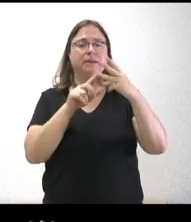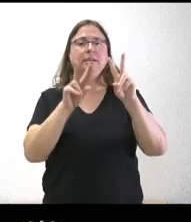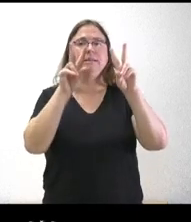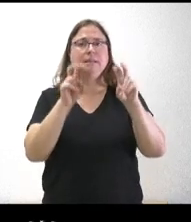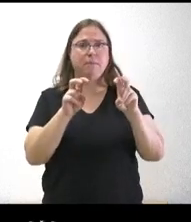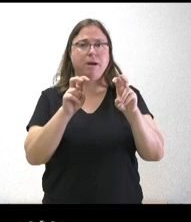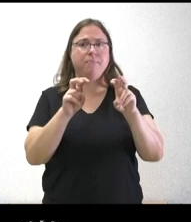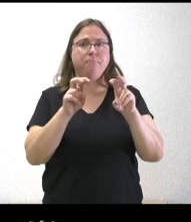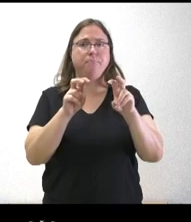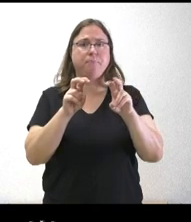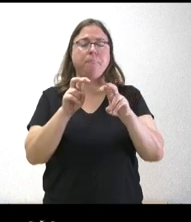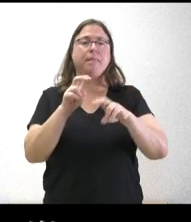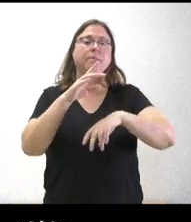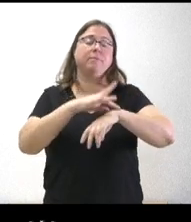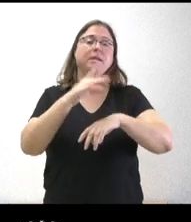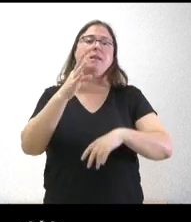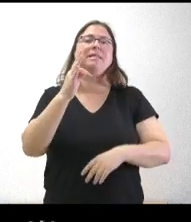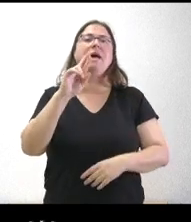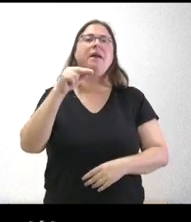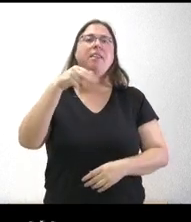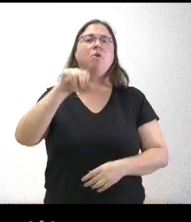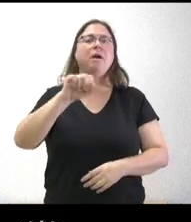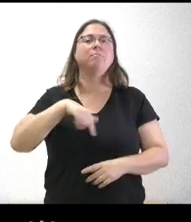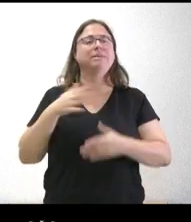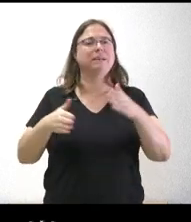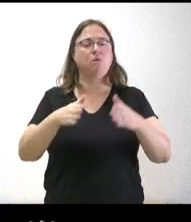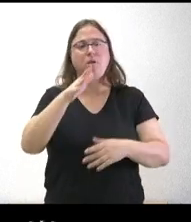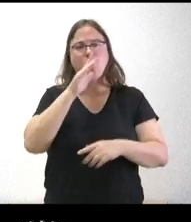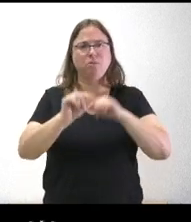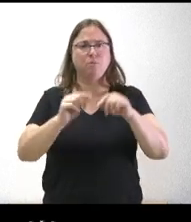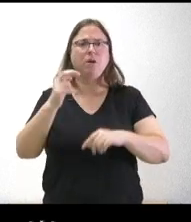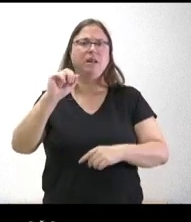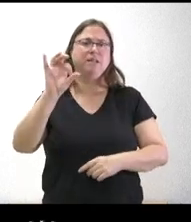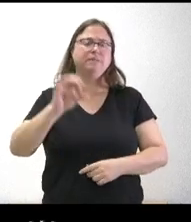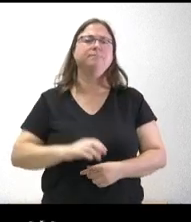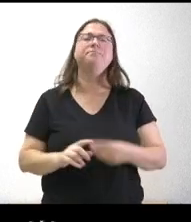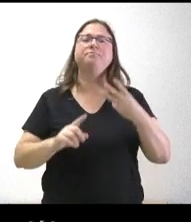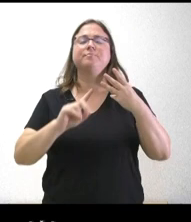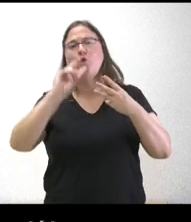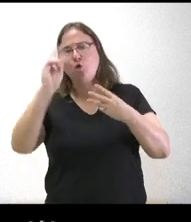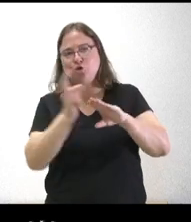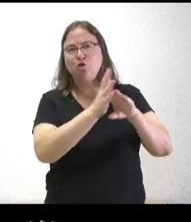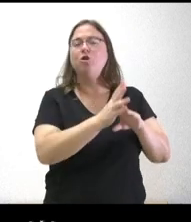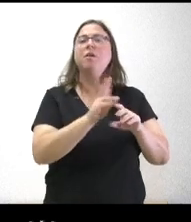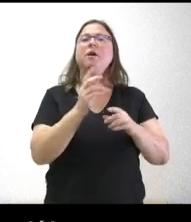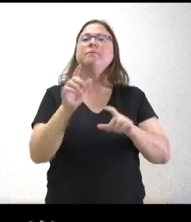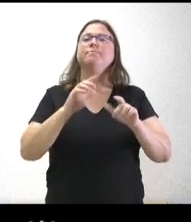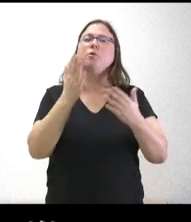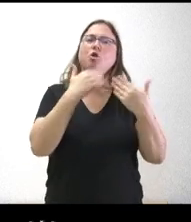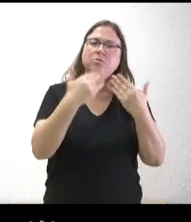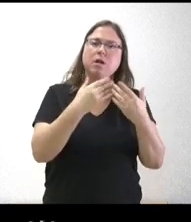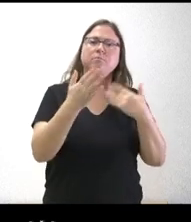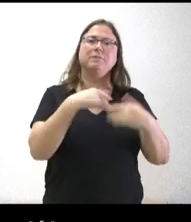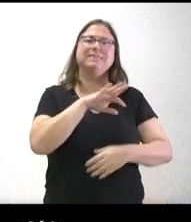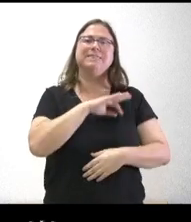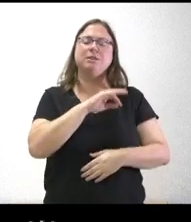el tema de Tarazón y del Keyles y luego le quería preguntar esa ronda de contactos o de conversaciones que está teniendo